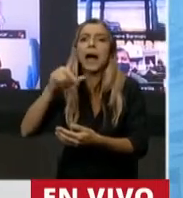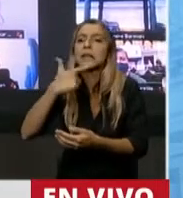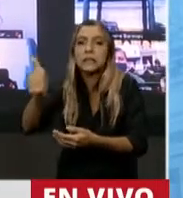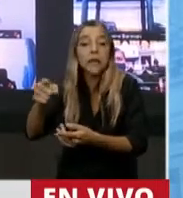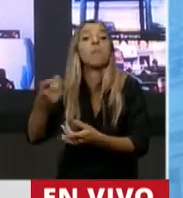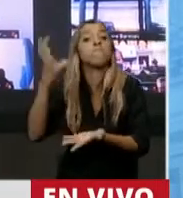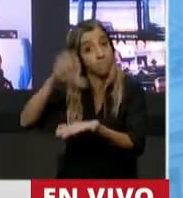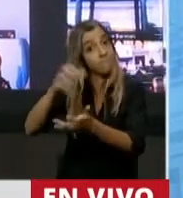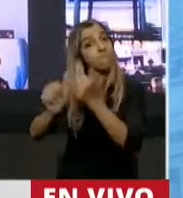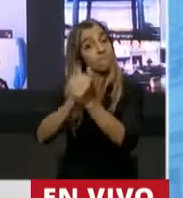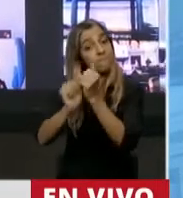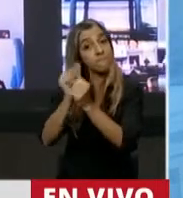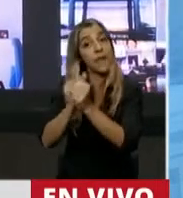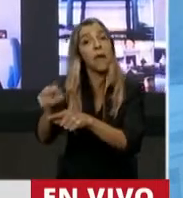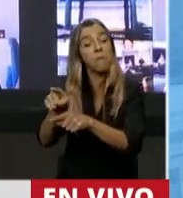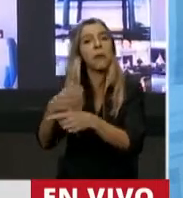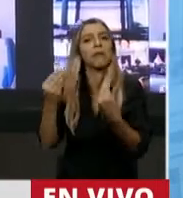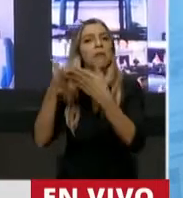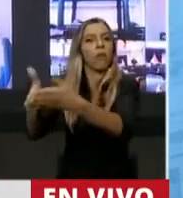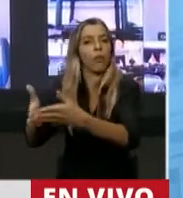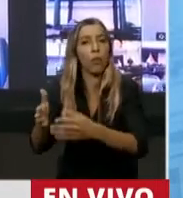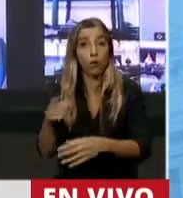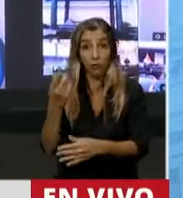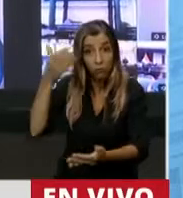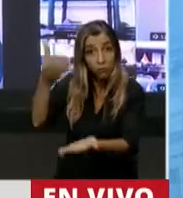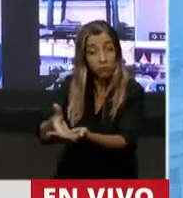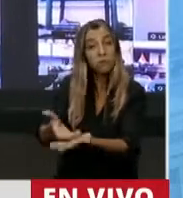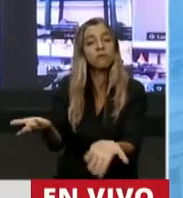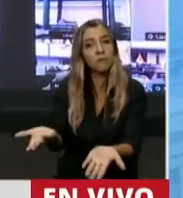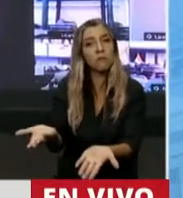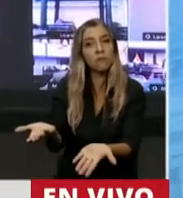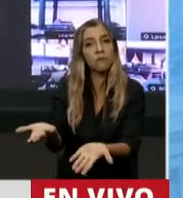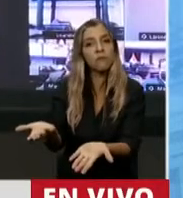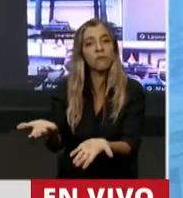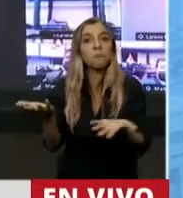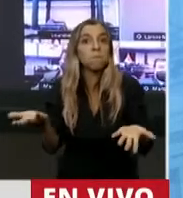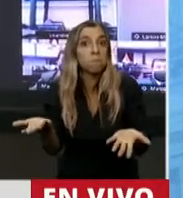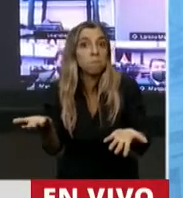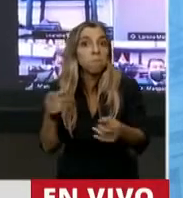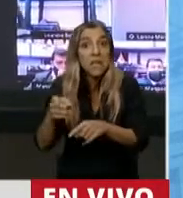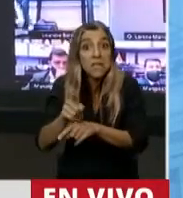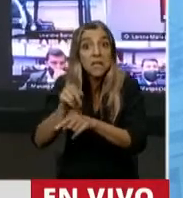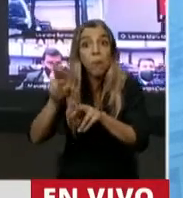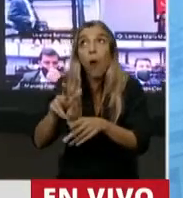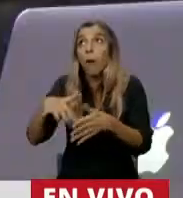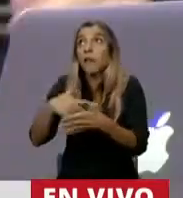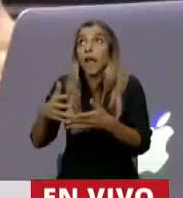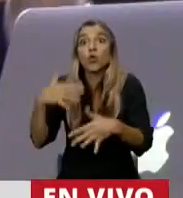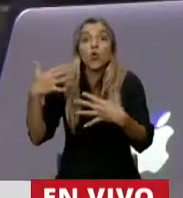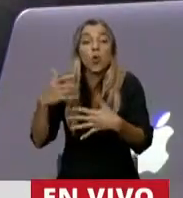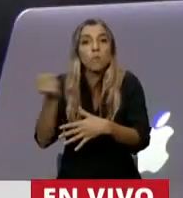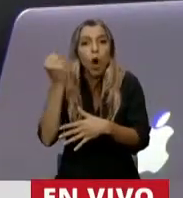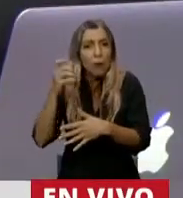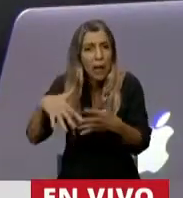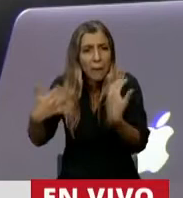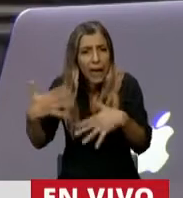famosa empresa de los buques, tantas veces cuestionado. Como si ese plan fuera parte de la emergencia, es un